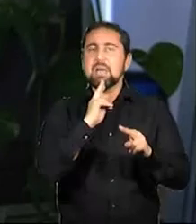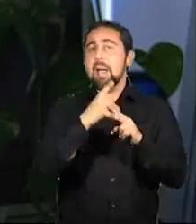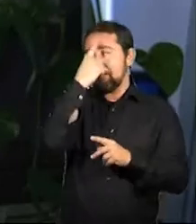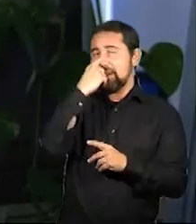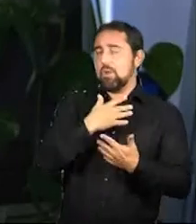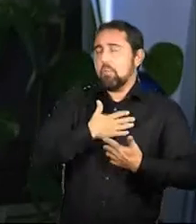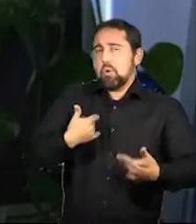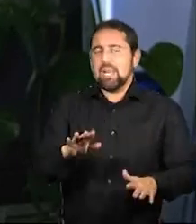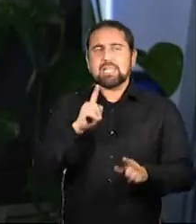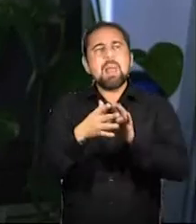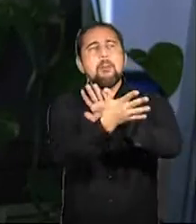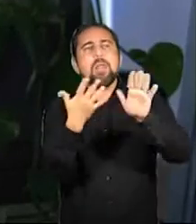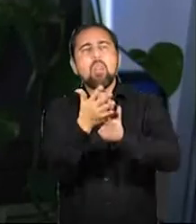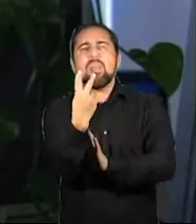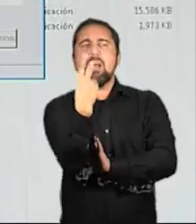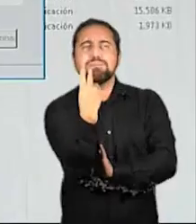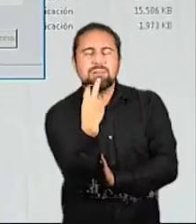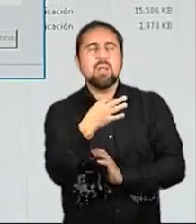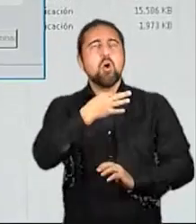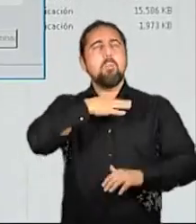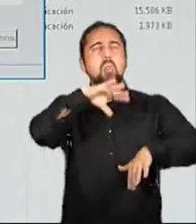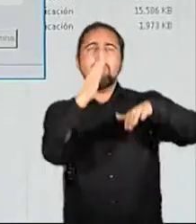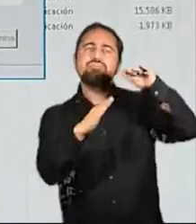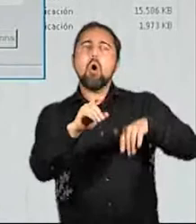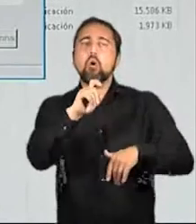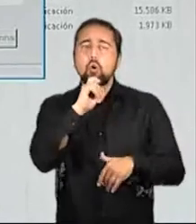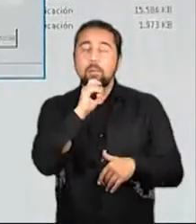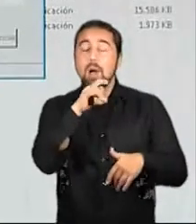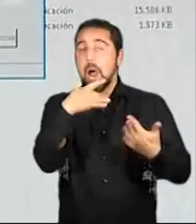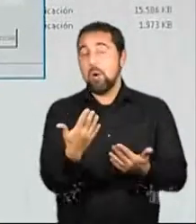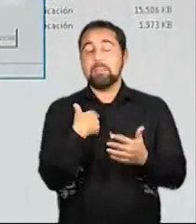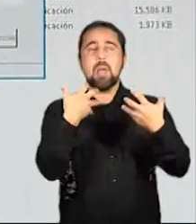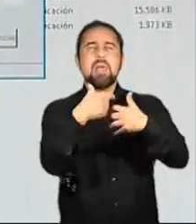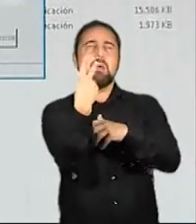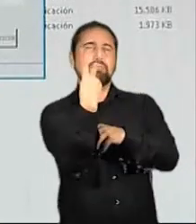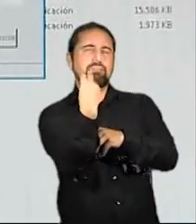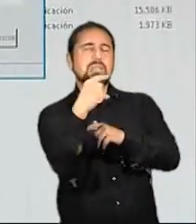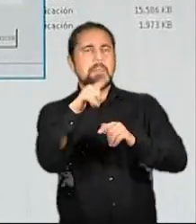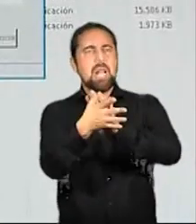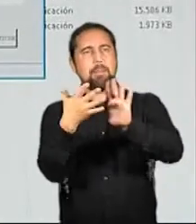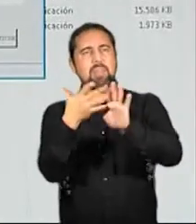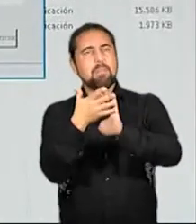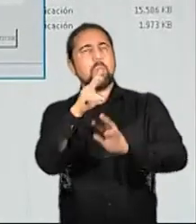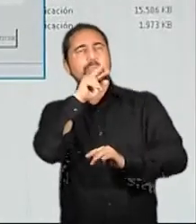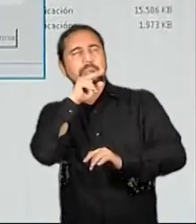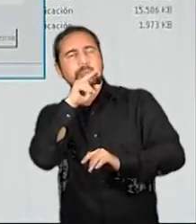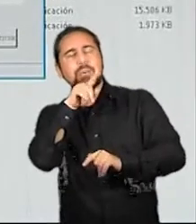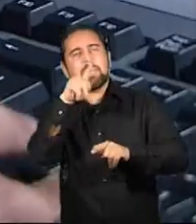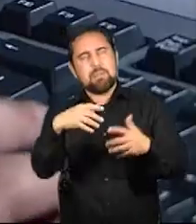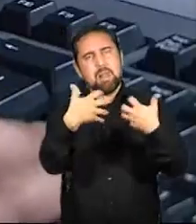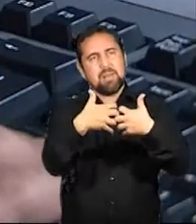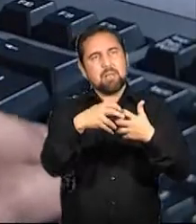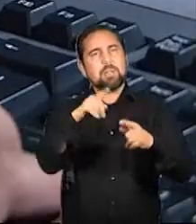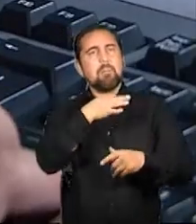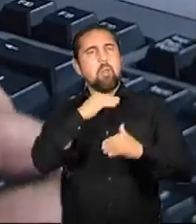en cuanto a velocidad, tono, etc. 59 barra deslizante horizontal 17% para incrementar o disminuir el valor.